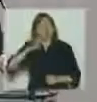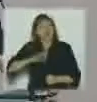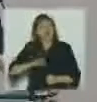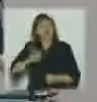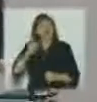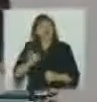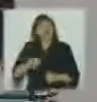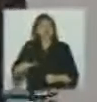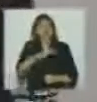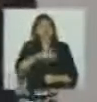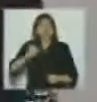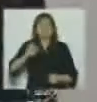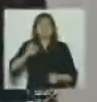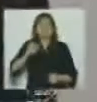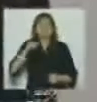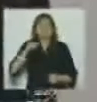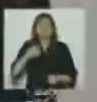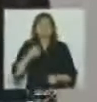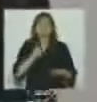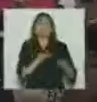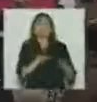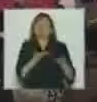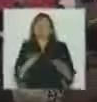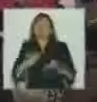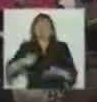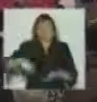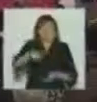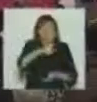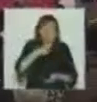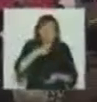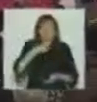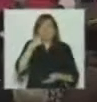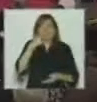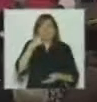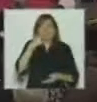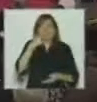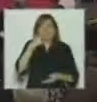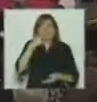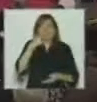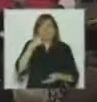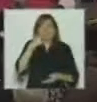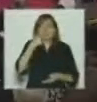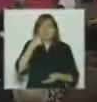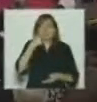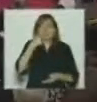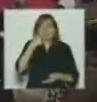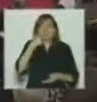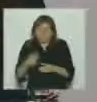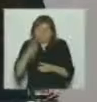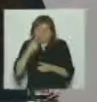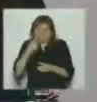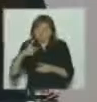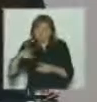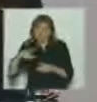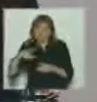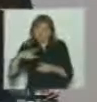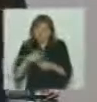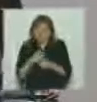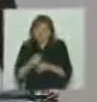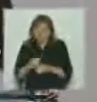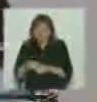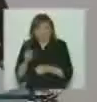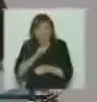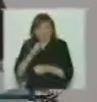mejorar precios y servicios a usuarios y consumidores. Es que los monopolios son malos en todas las